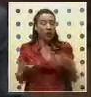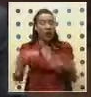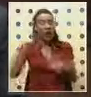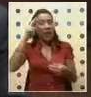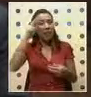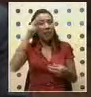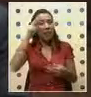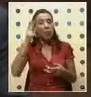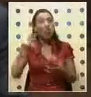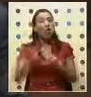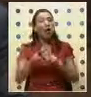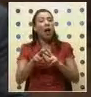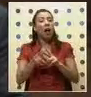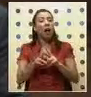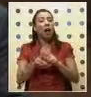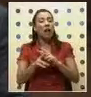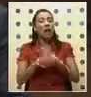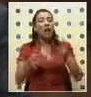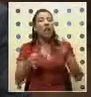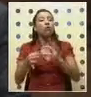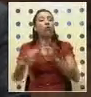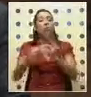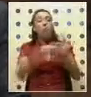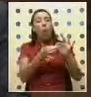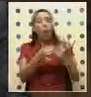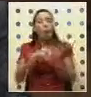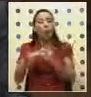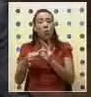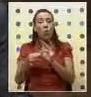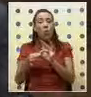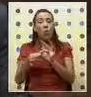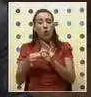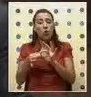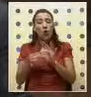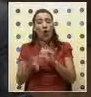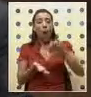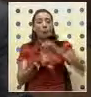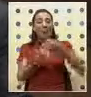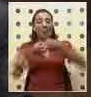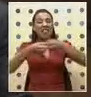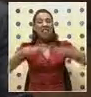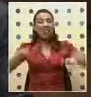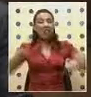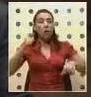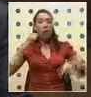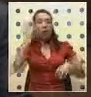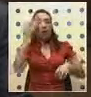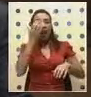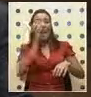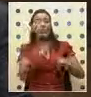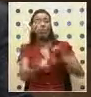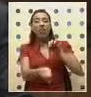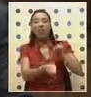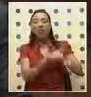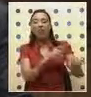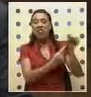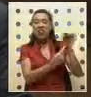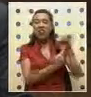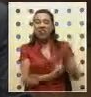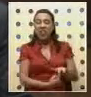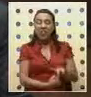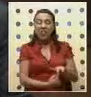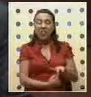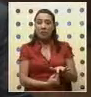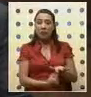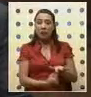recordado por haber llevado adelante la gran proeza de haber unido a una nación dividida por el racismo y la discriminación que el régimen